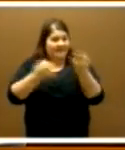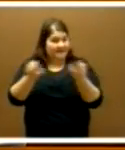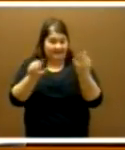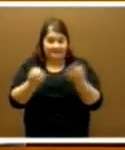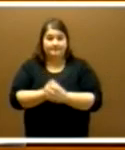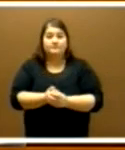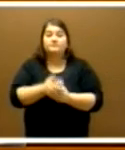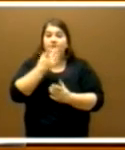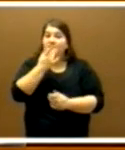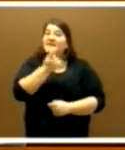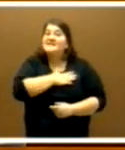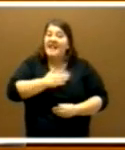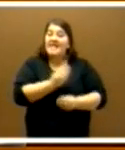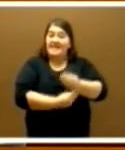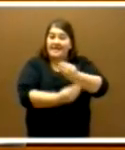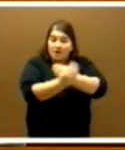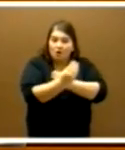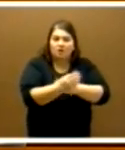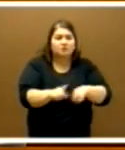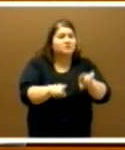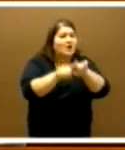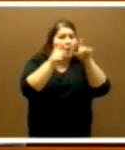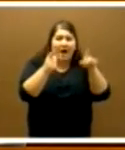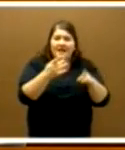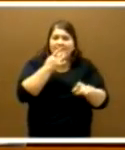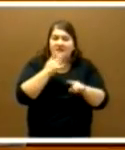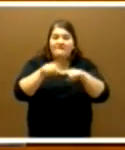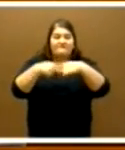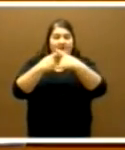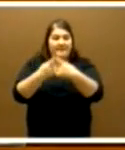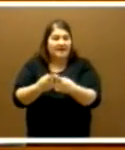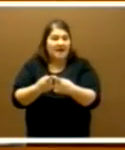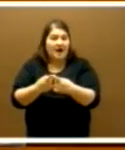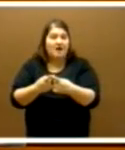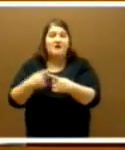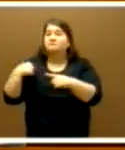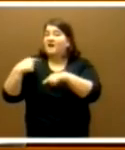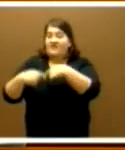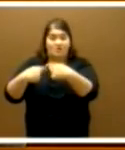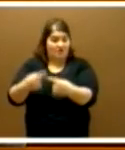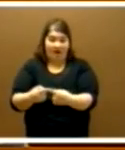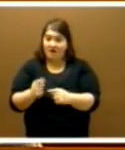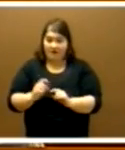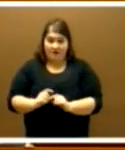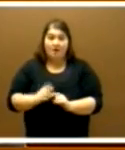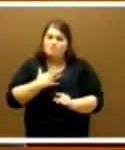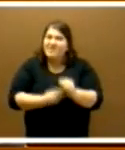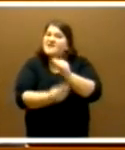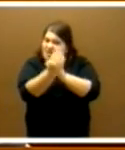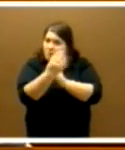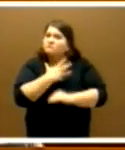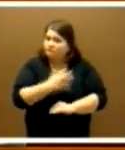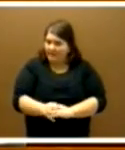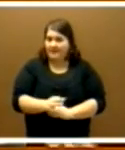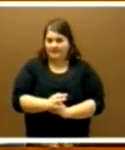es que quien quiera tener hijos, independientemente de que tenga una familia tal y como se entiende tradicionalmente, lo pueda tener,